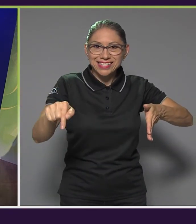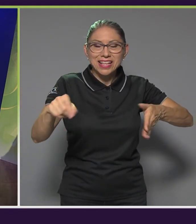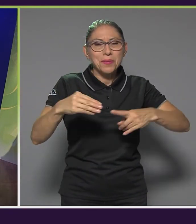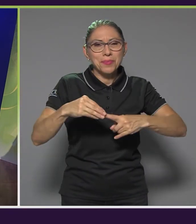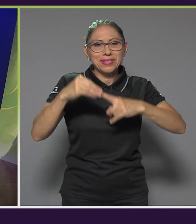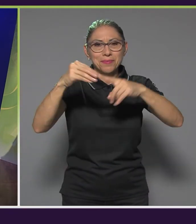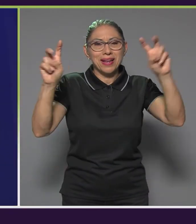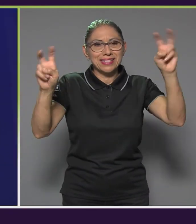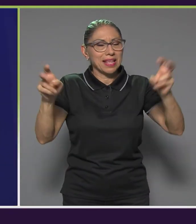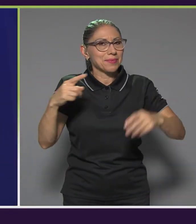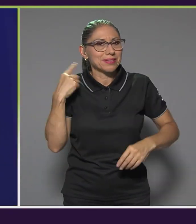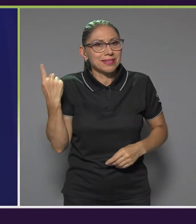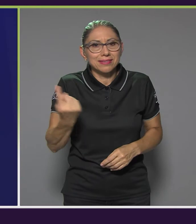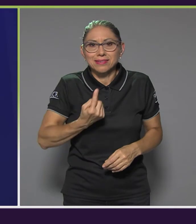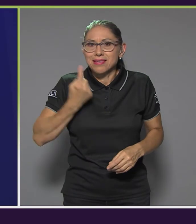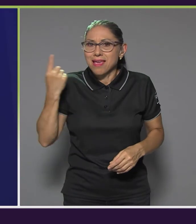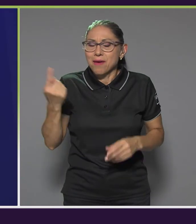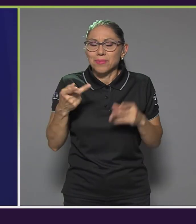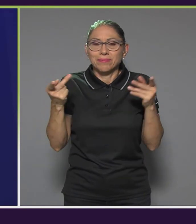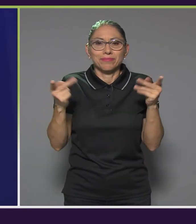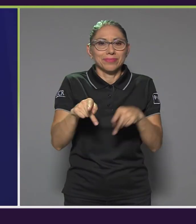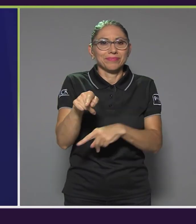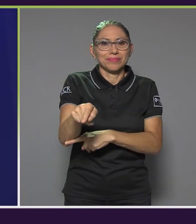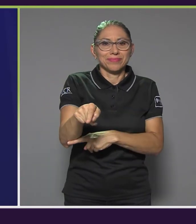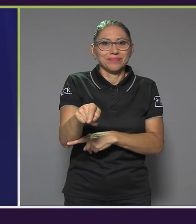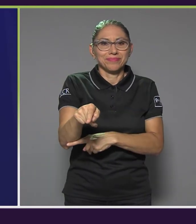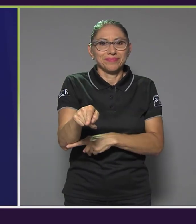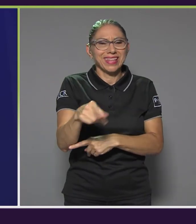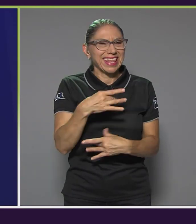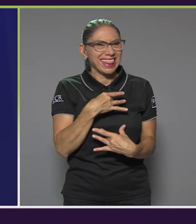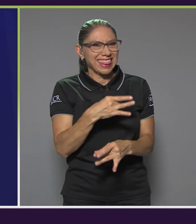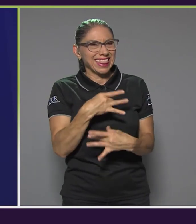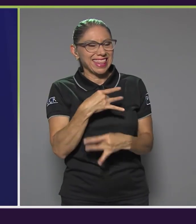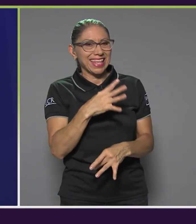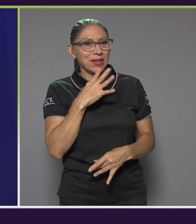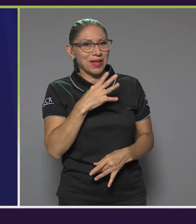comunidades surgen y es curioso lo que hablábamos ahora, ¿verdad?